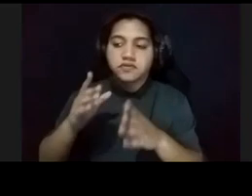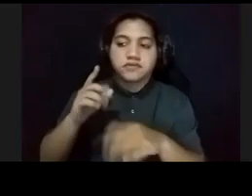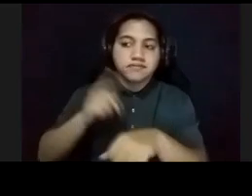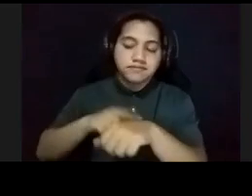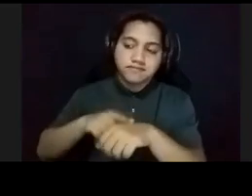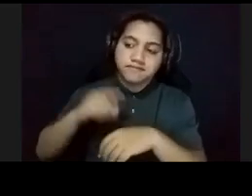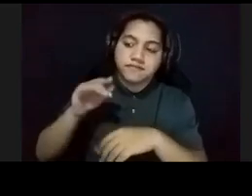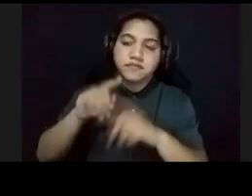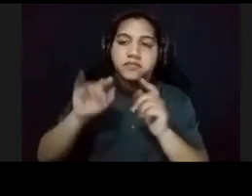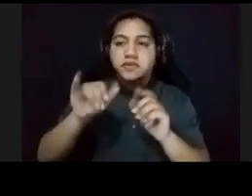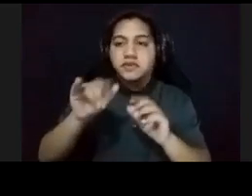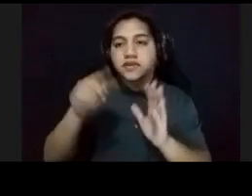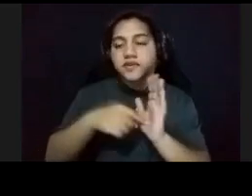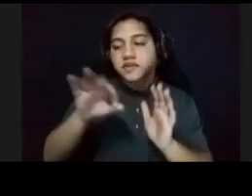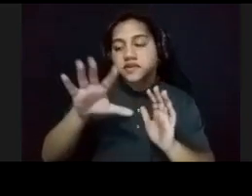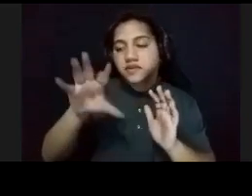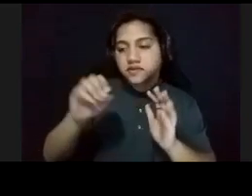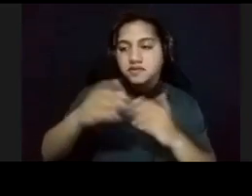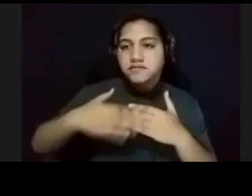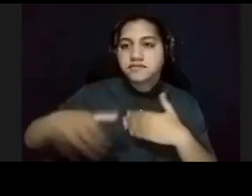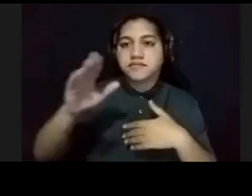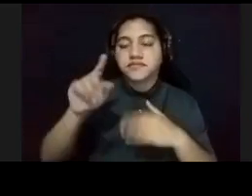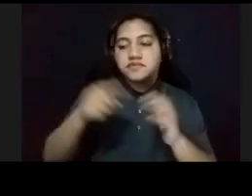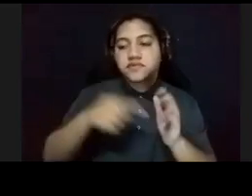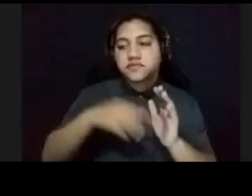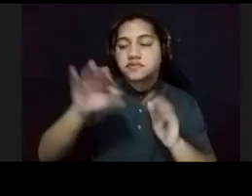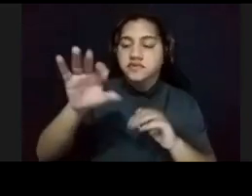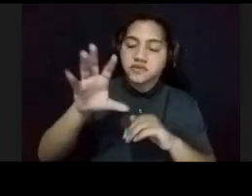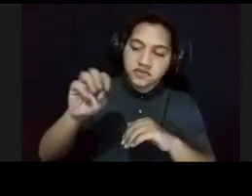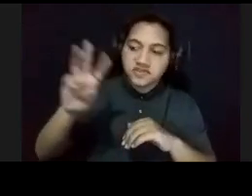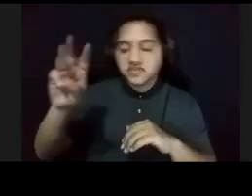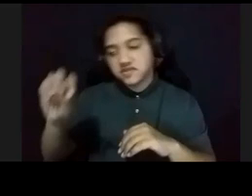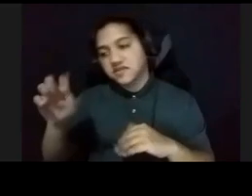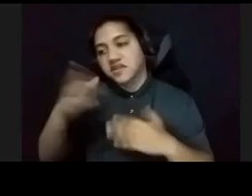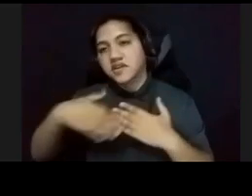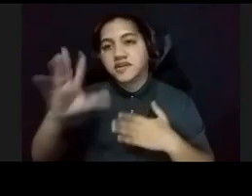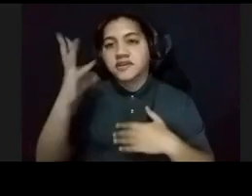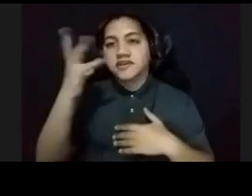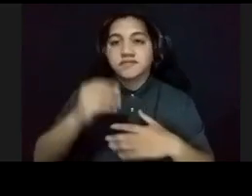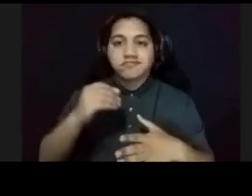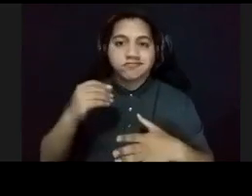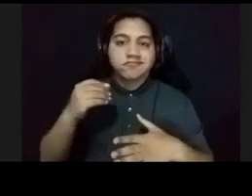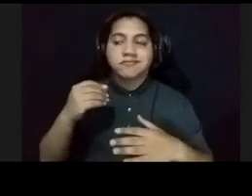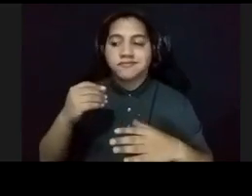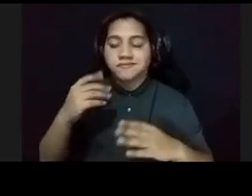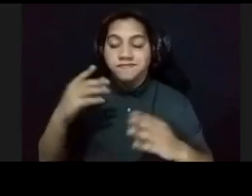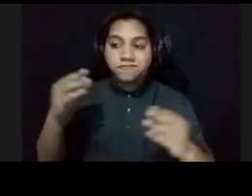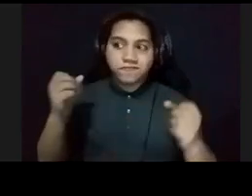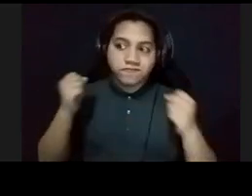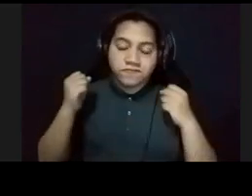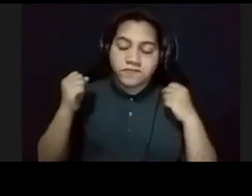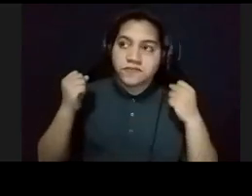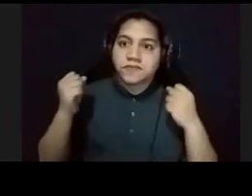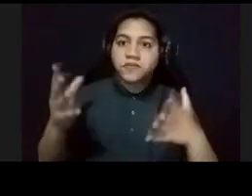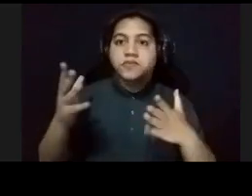periodo, de los años 50, en adelante, 50, 60, que es tan maravilloso, que es tan rico, que hay tantos